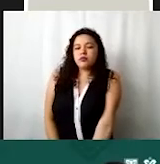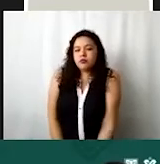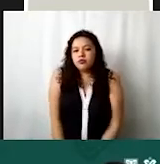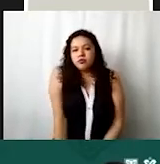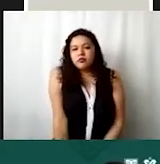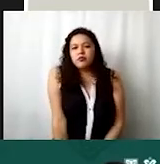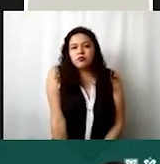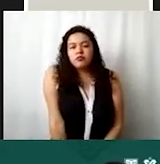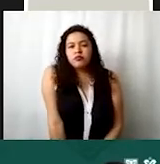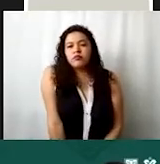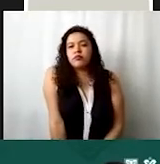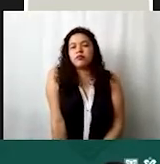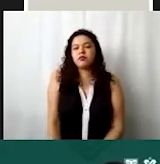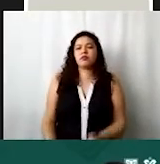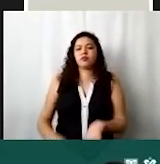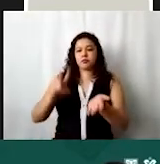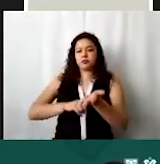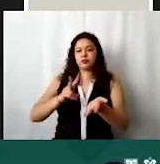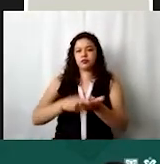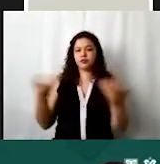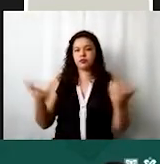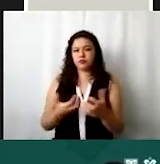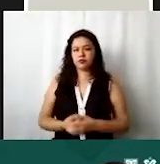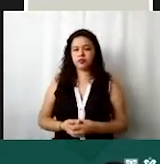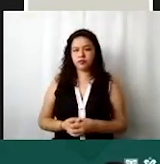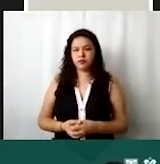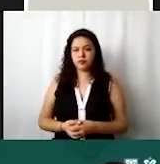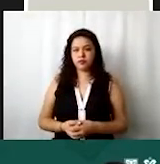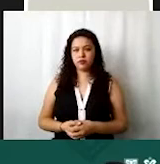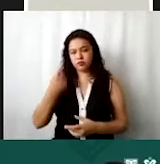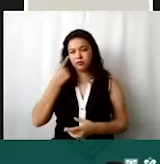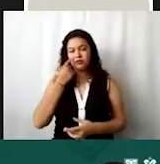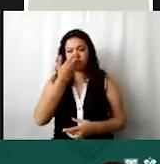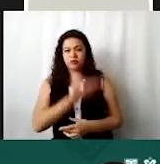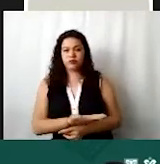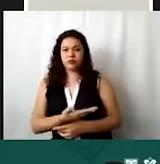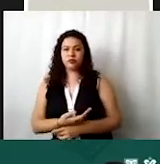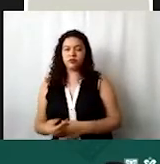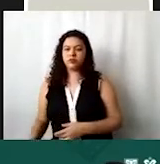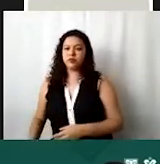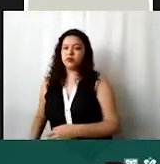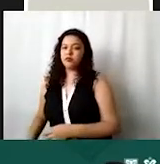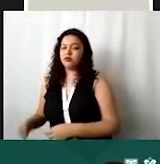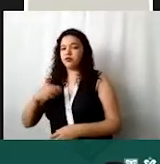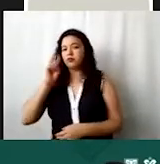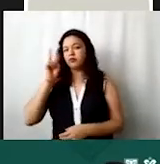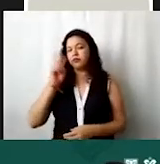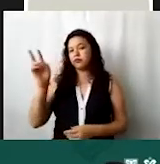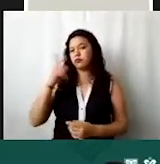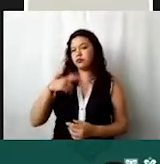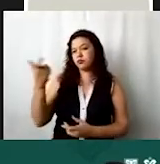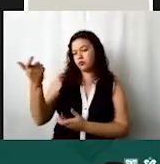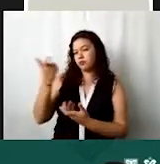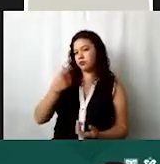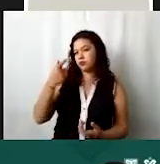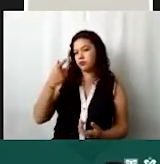y se hacen las validaciones en este caso que dice aquí dice hemos observado que el superávit presupuestal que